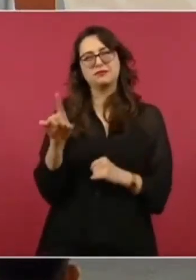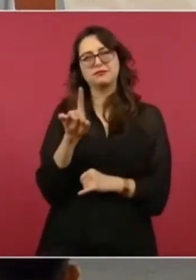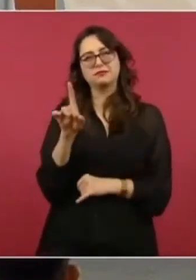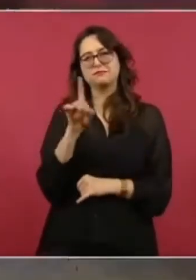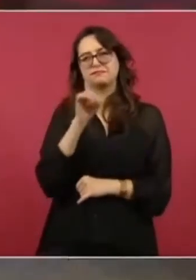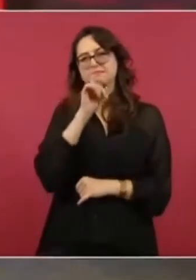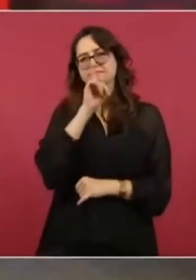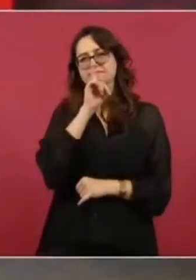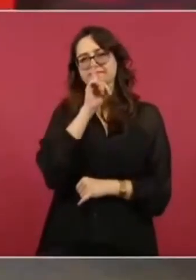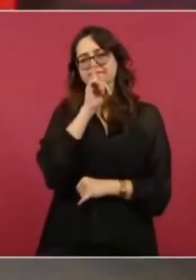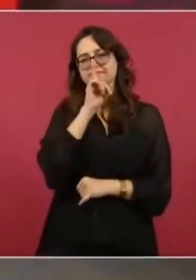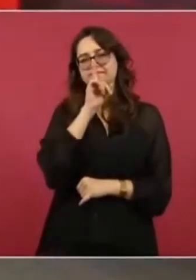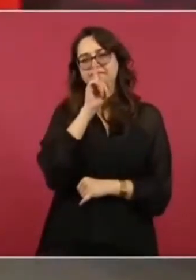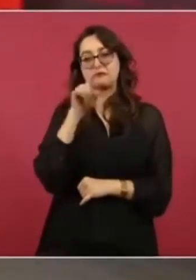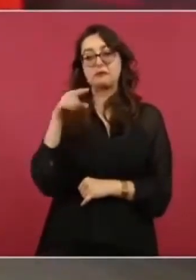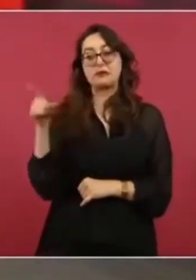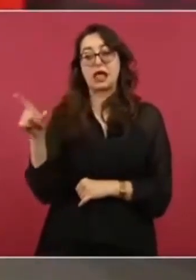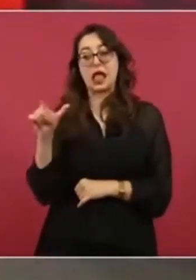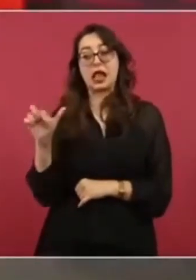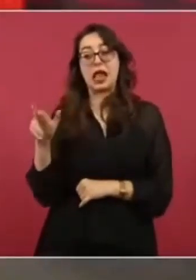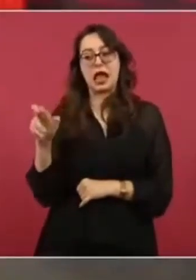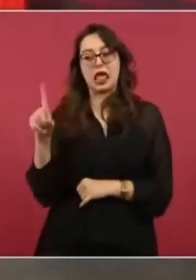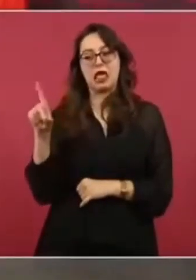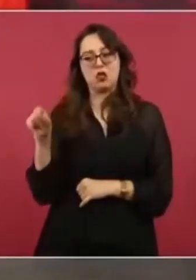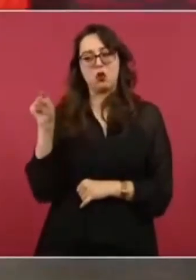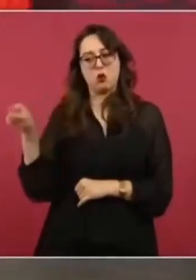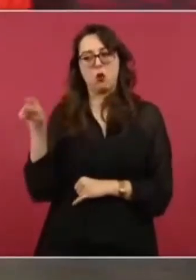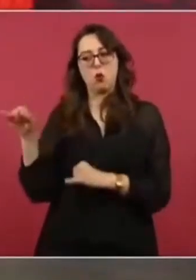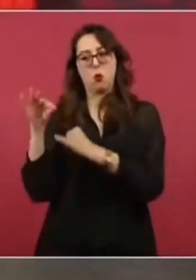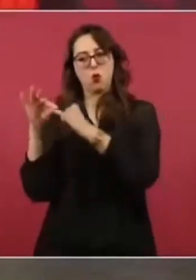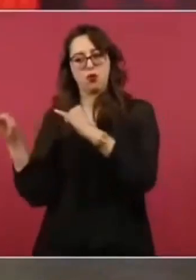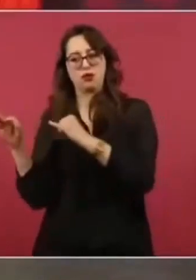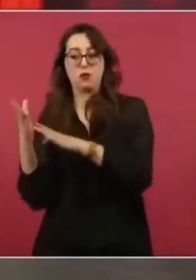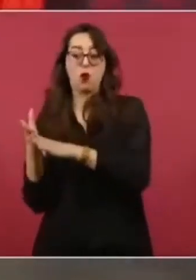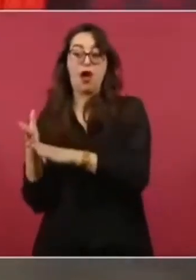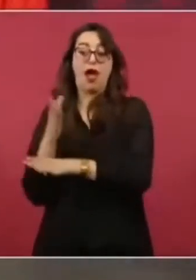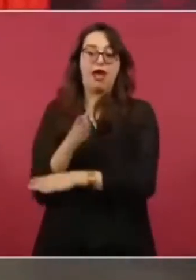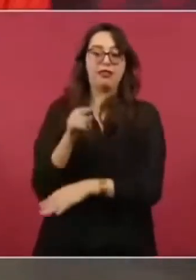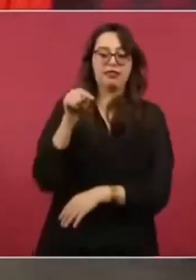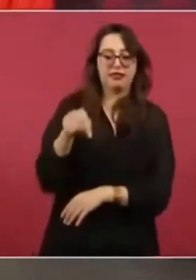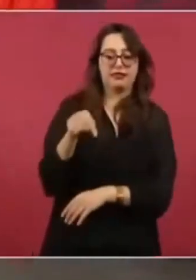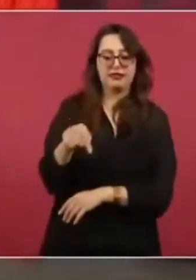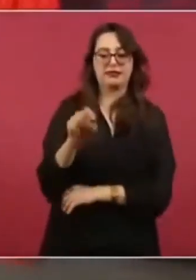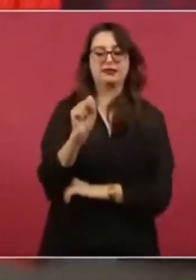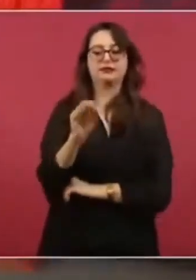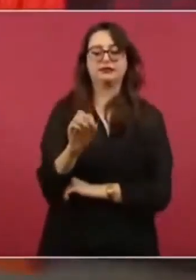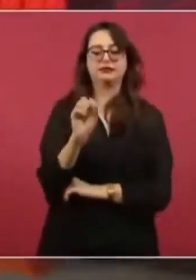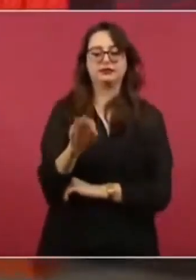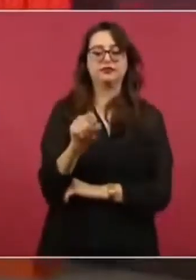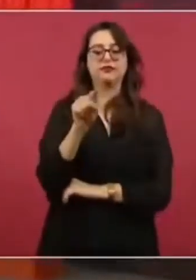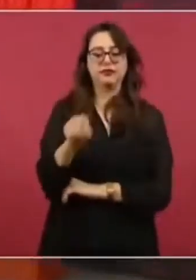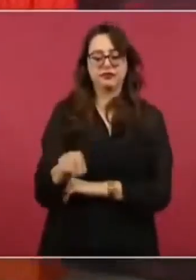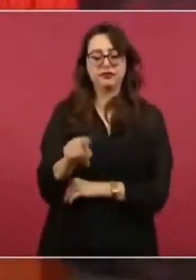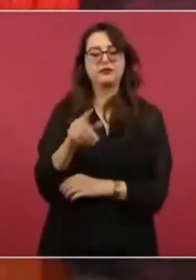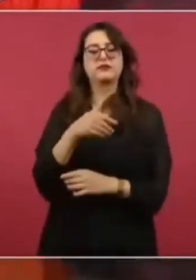última fue Laredo. Y tenía yo mítines y actos.